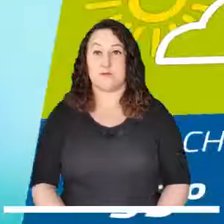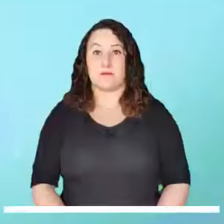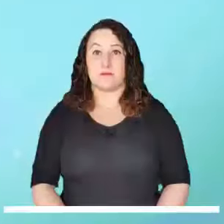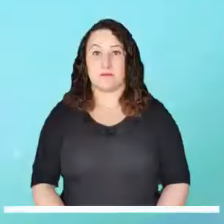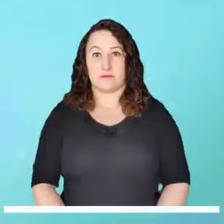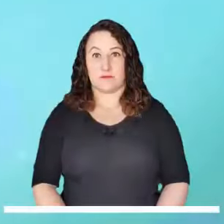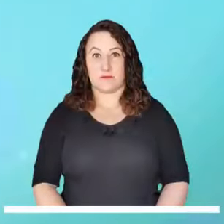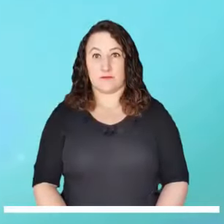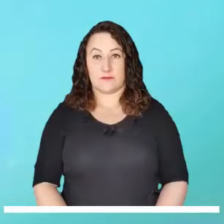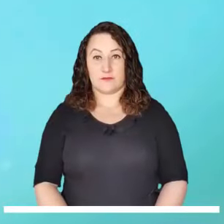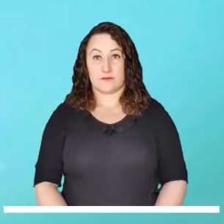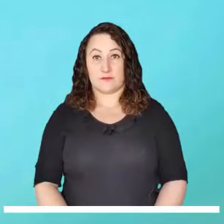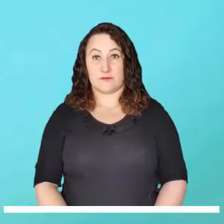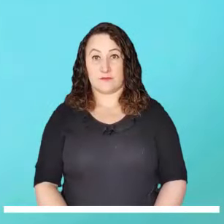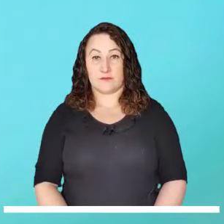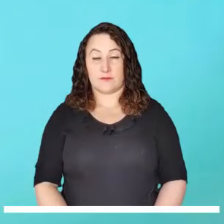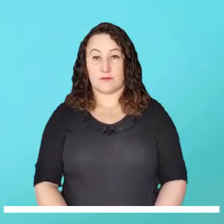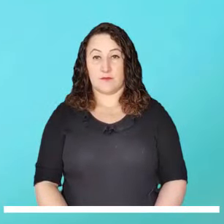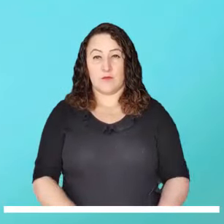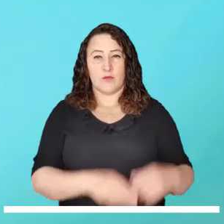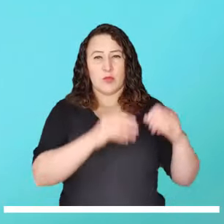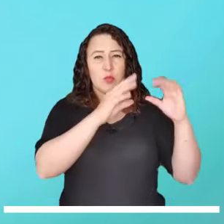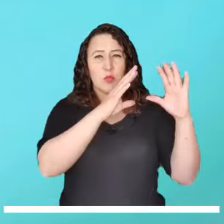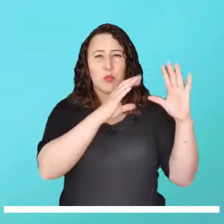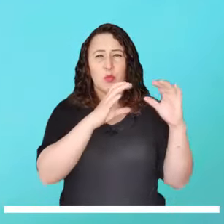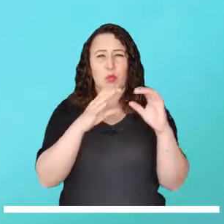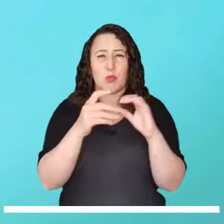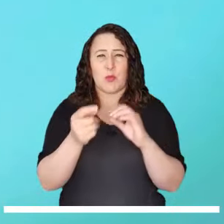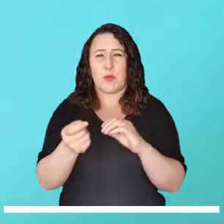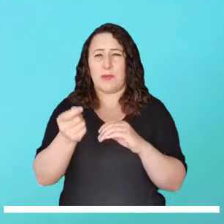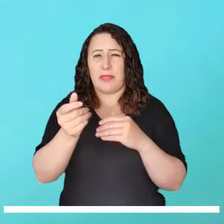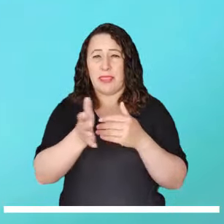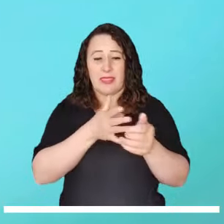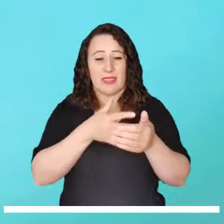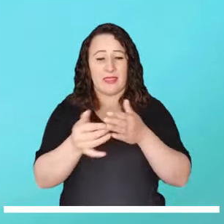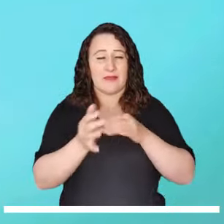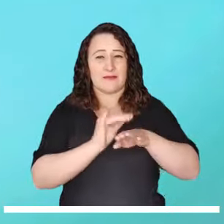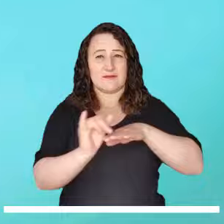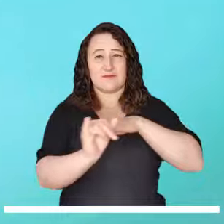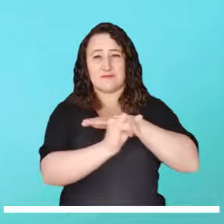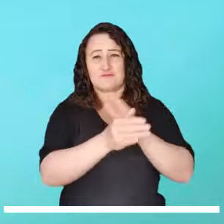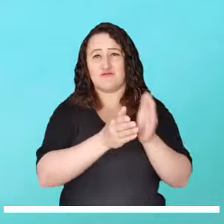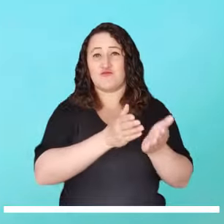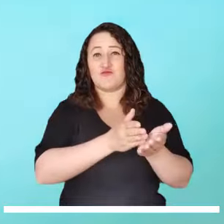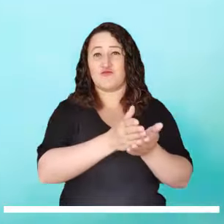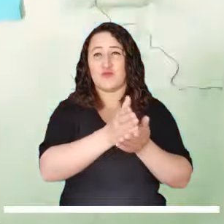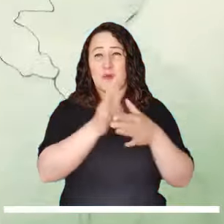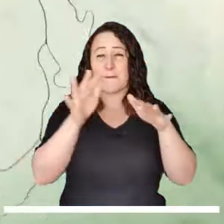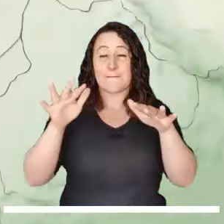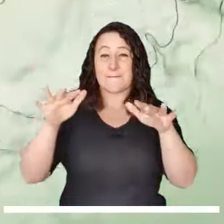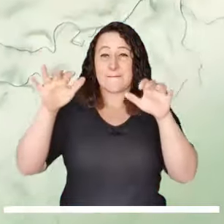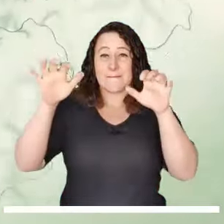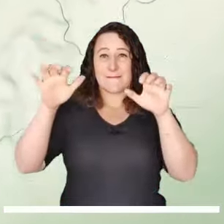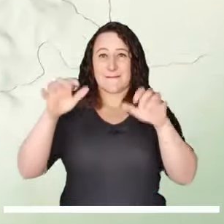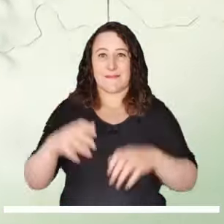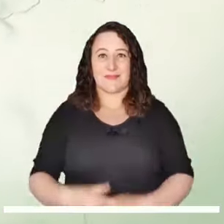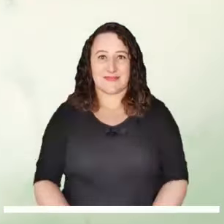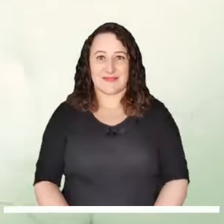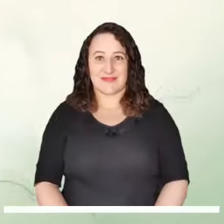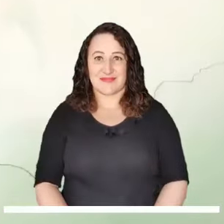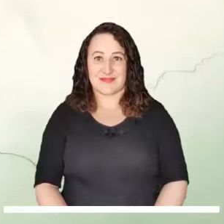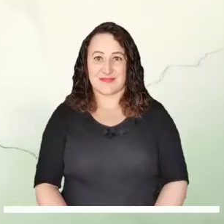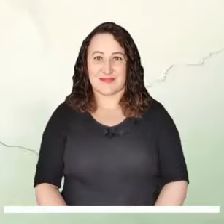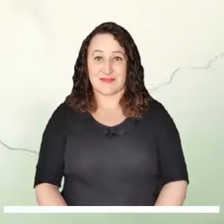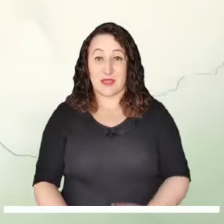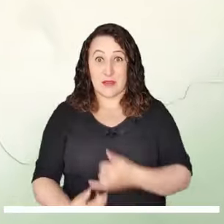Pocas nubes visitarán las islas, por lo que se espera continuidad de tiempo seco en todo el archipiélago. La tarde